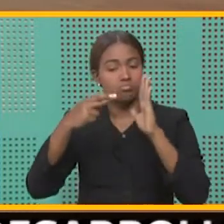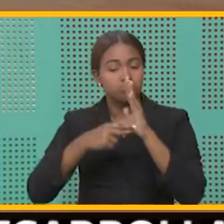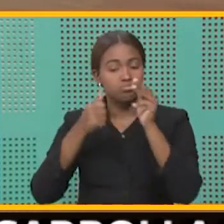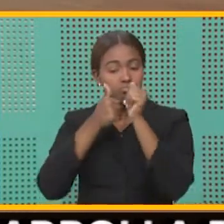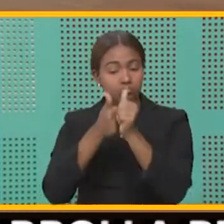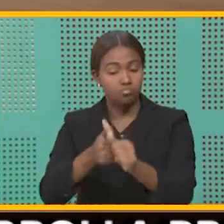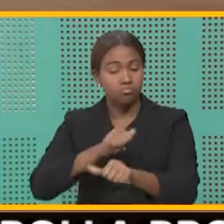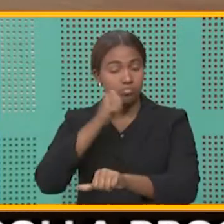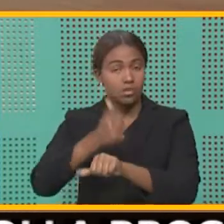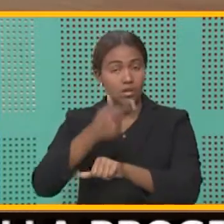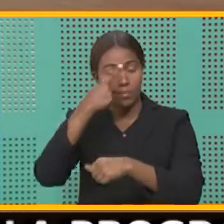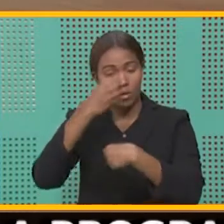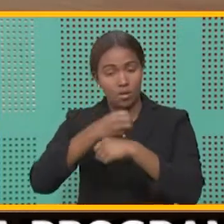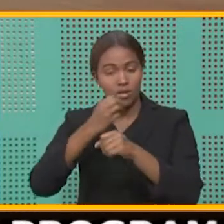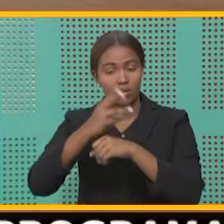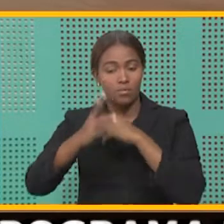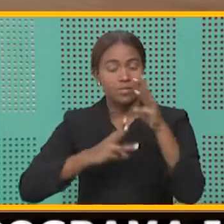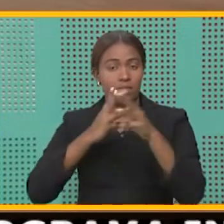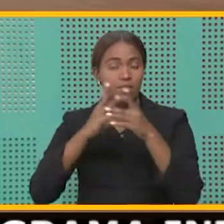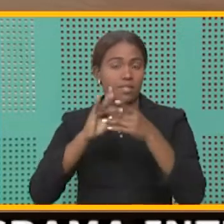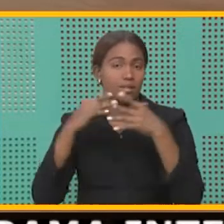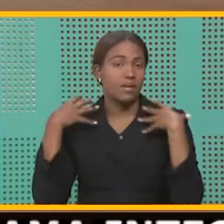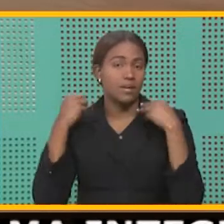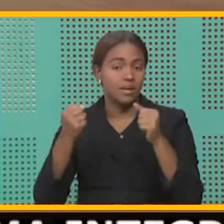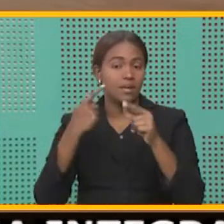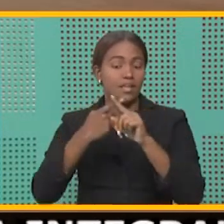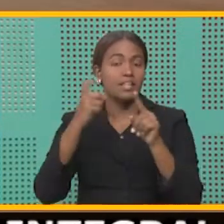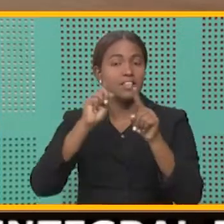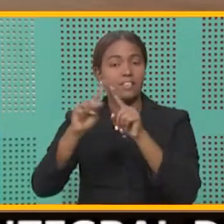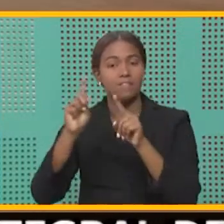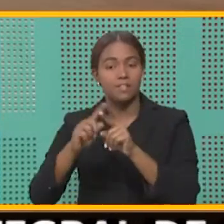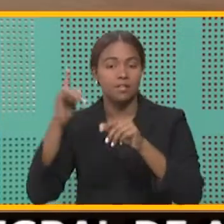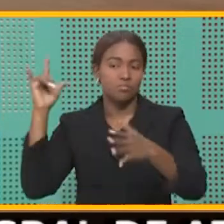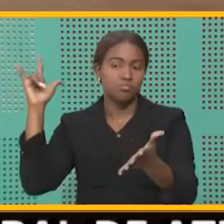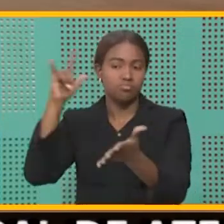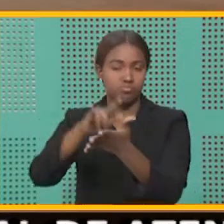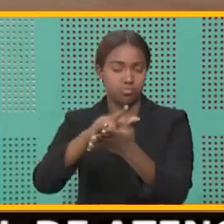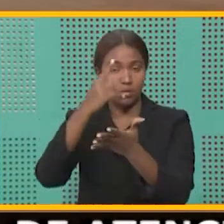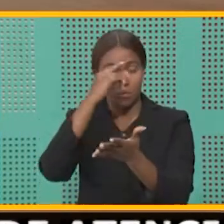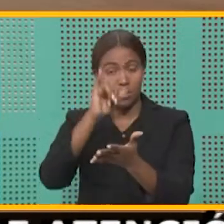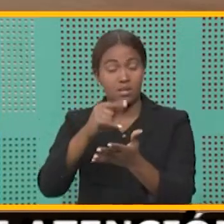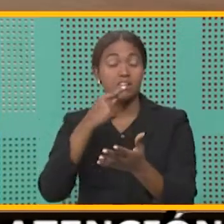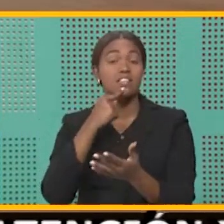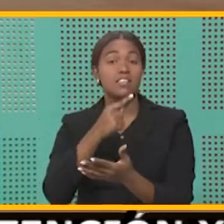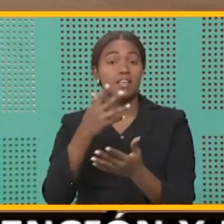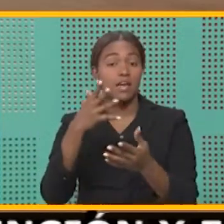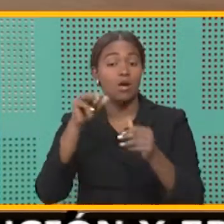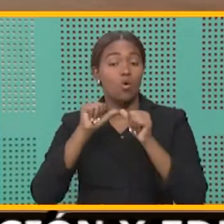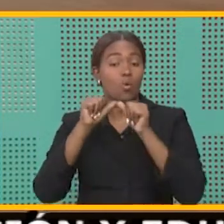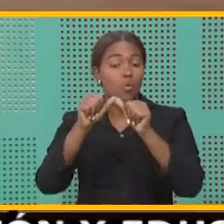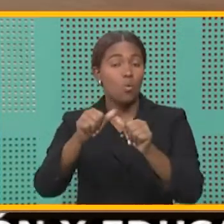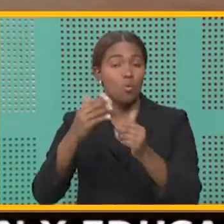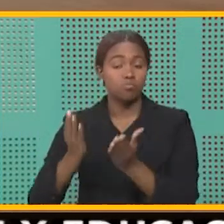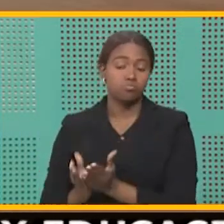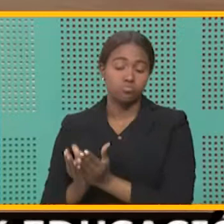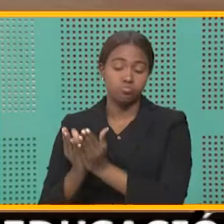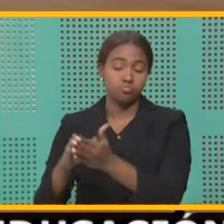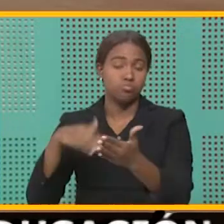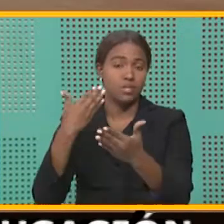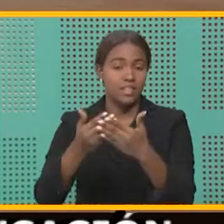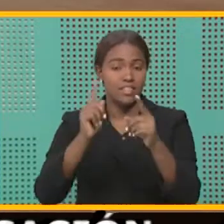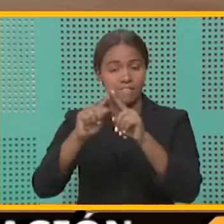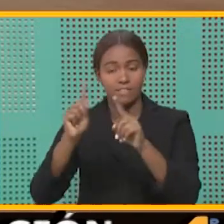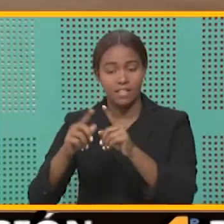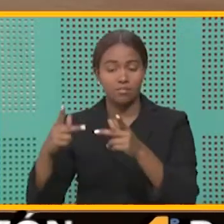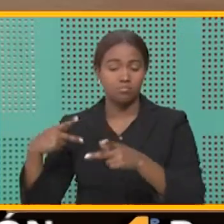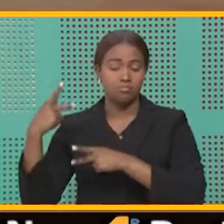establecidos por la Organización Mundial de la Salud desde los distintos puertos. Por tal razón, indicó que continúan llegando cruceros a los distintos polos